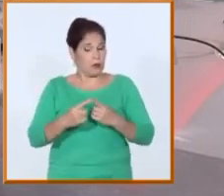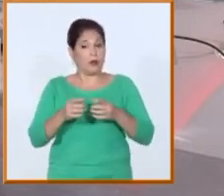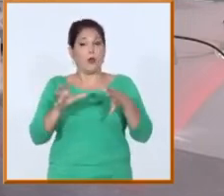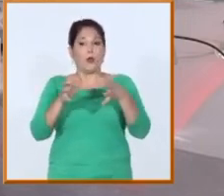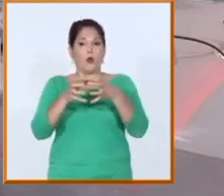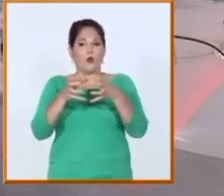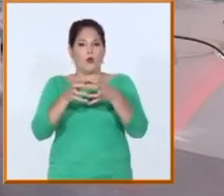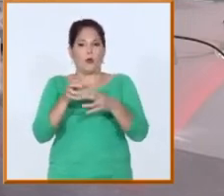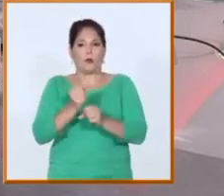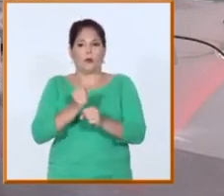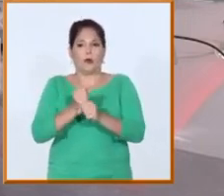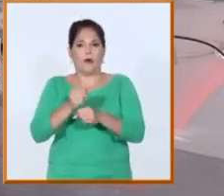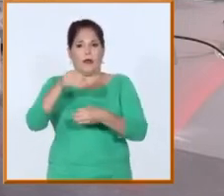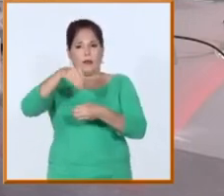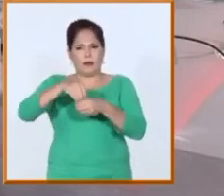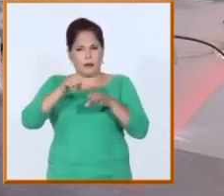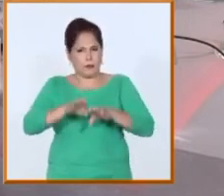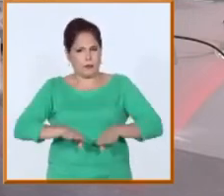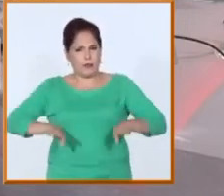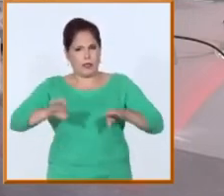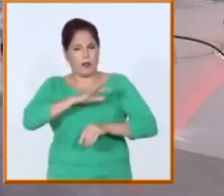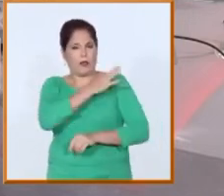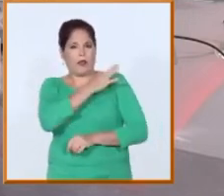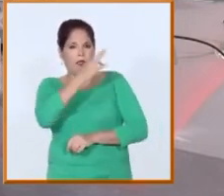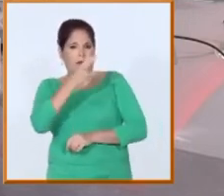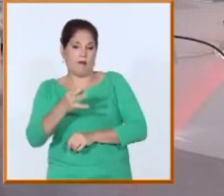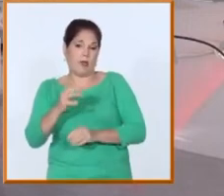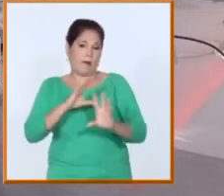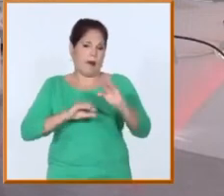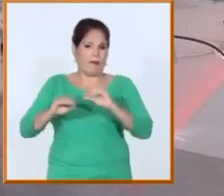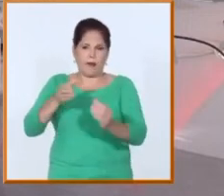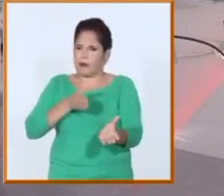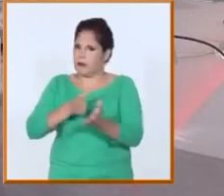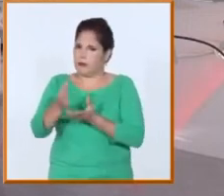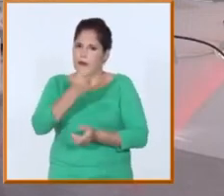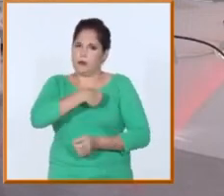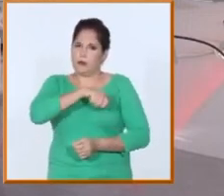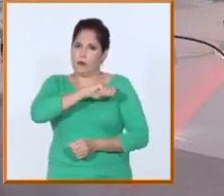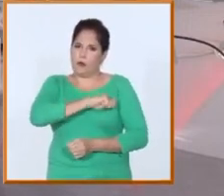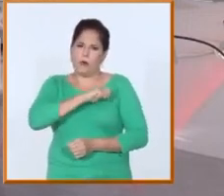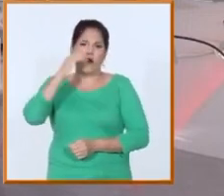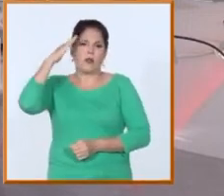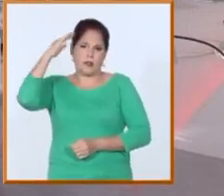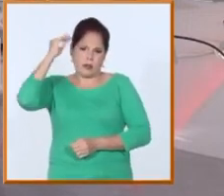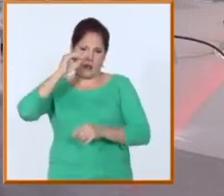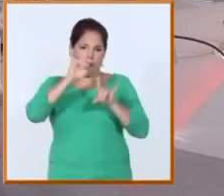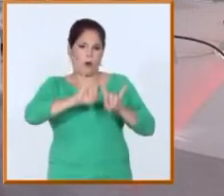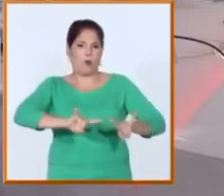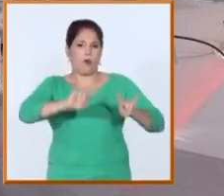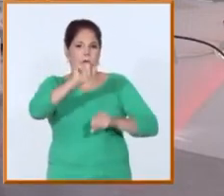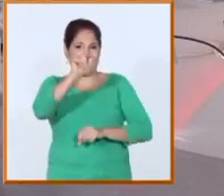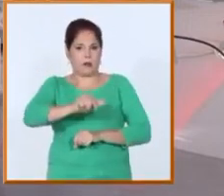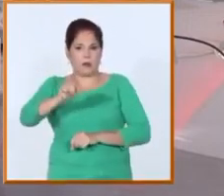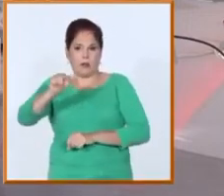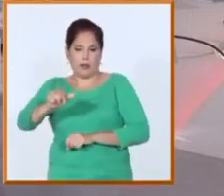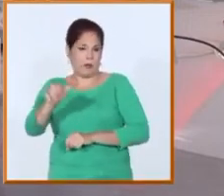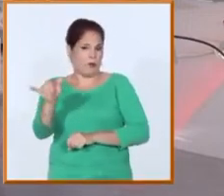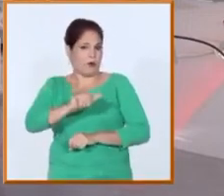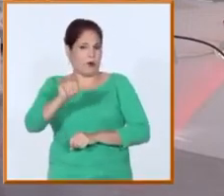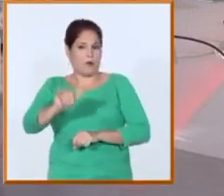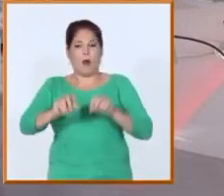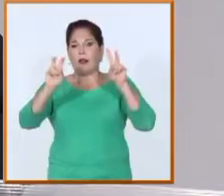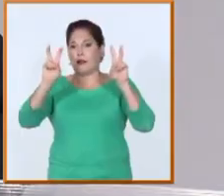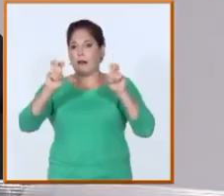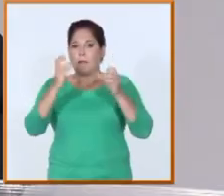que trabaja en este magnífico programa nos da de conversar directamente con la población y con la comunidad universitaria nacional acerca de los temas de la educación